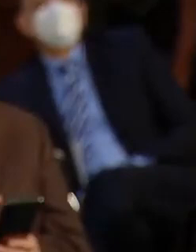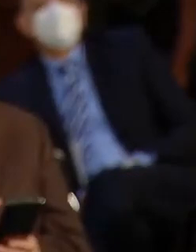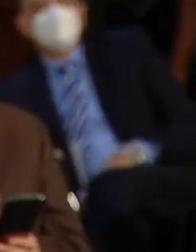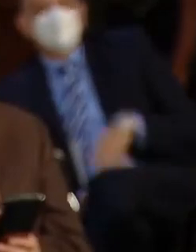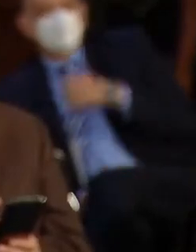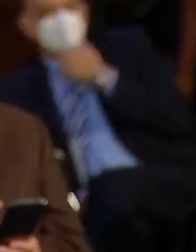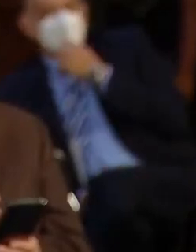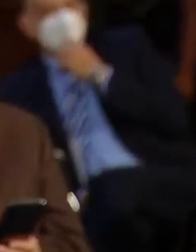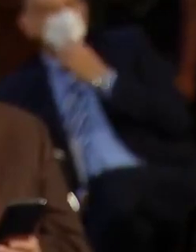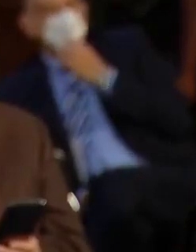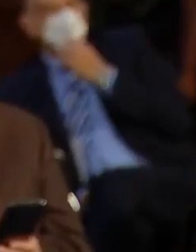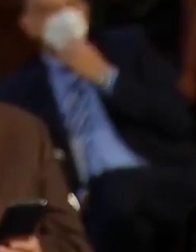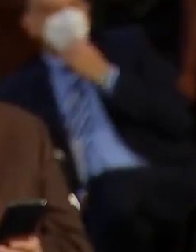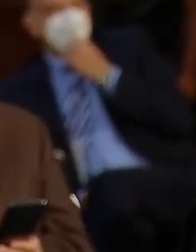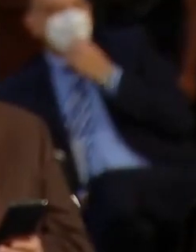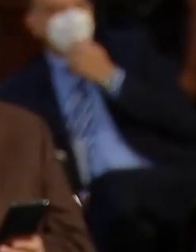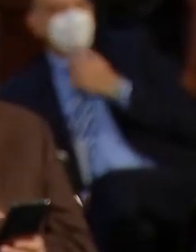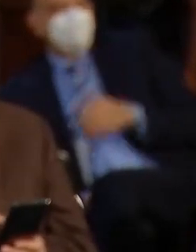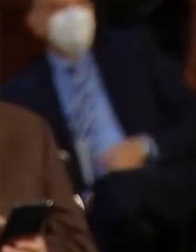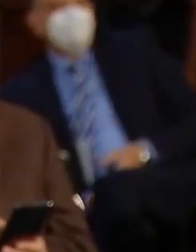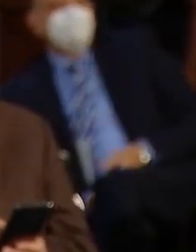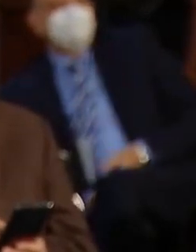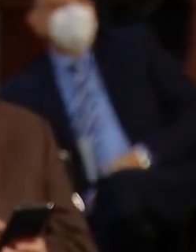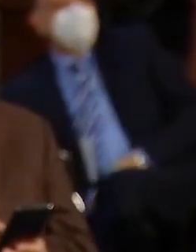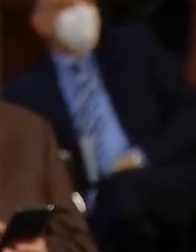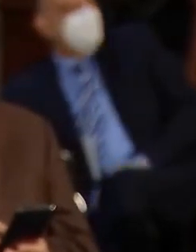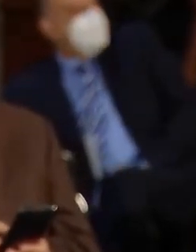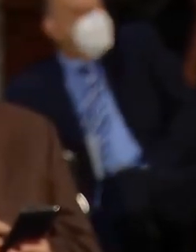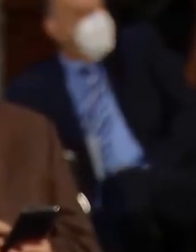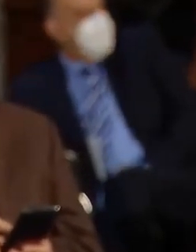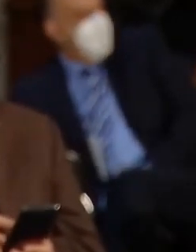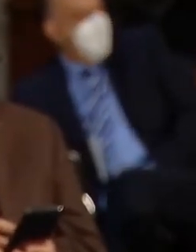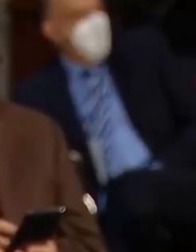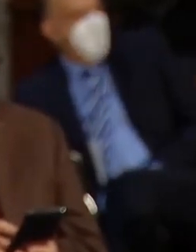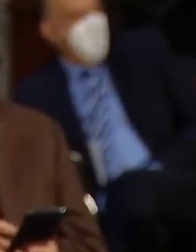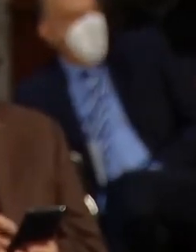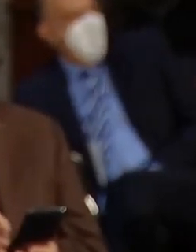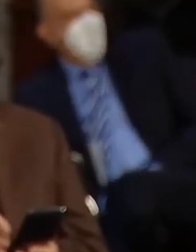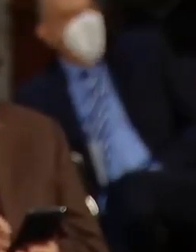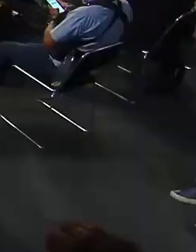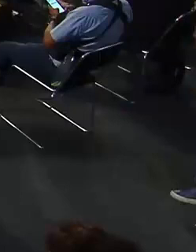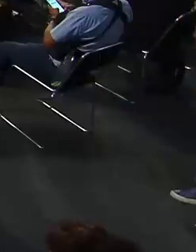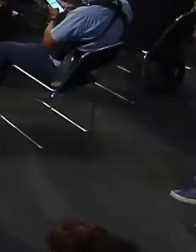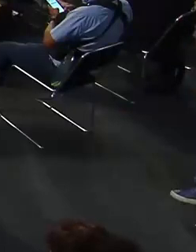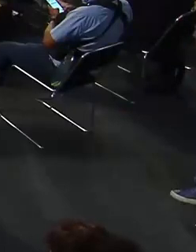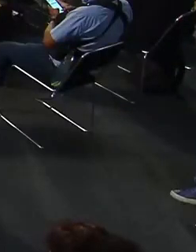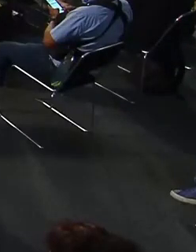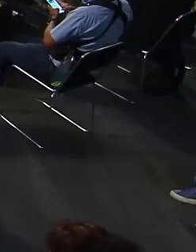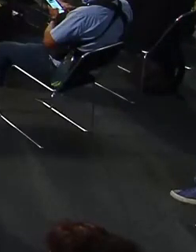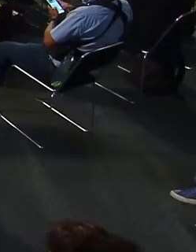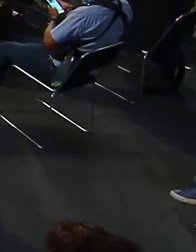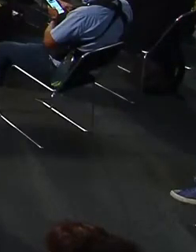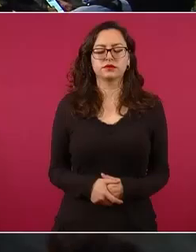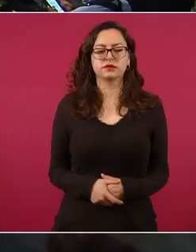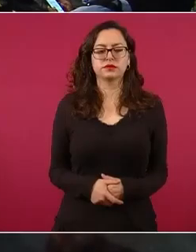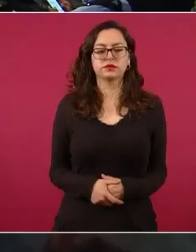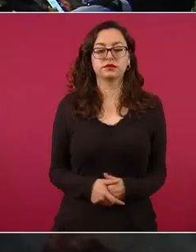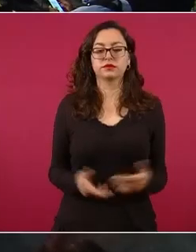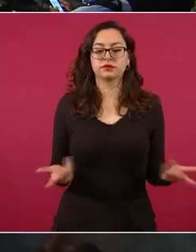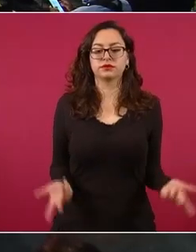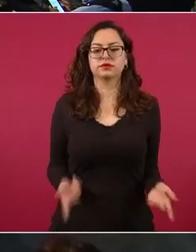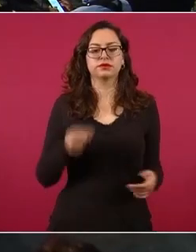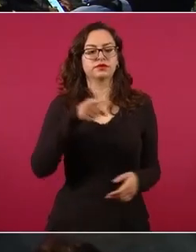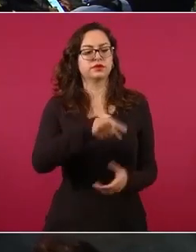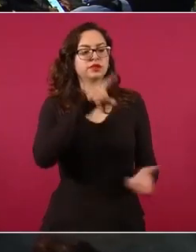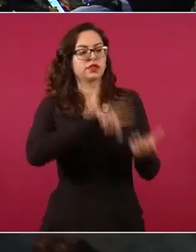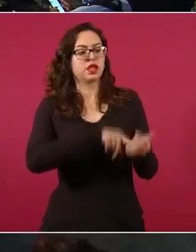que busca conocer estos temas de corrupción, cómo se combaten al interior de la UNAM. Había en el caso del CCH Sur